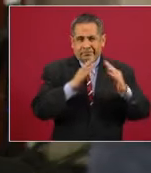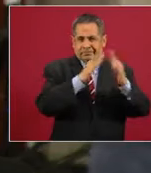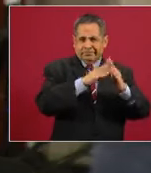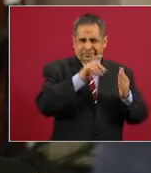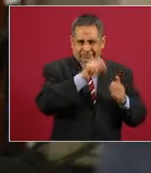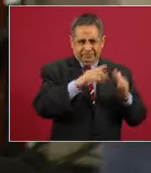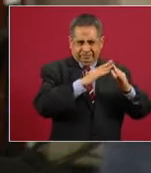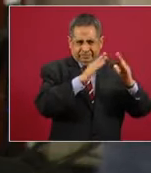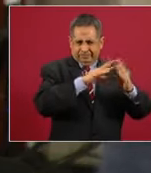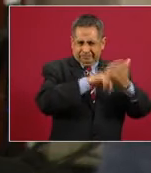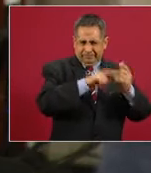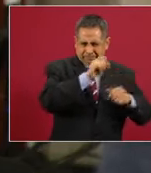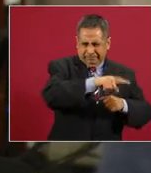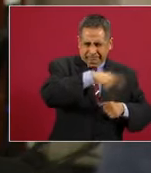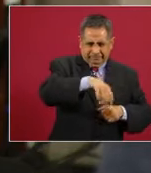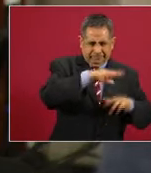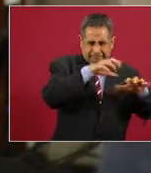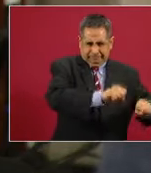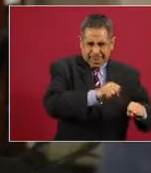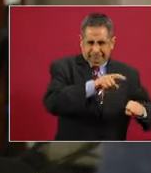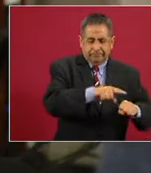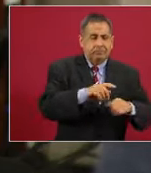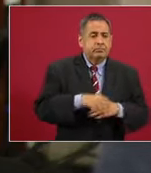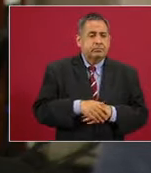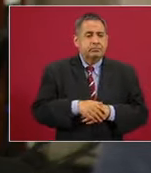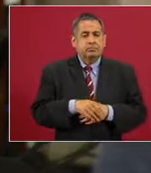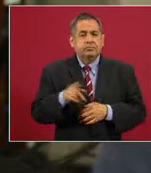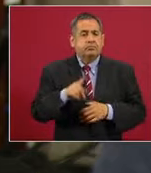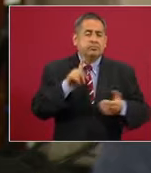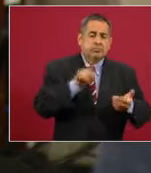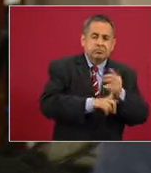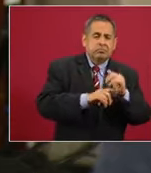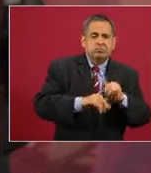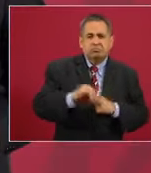metieron alcohol